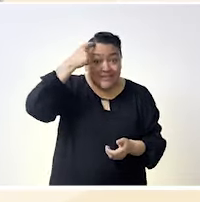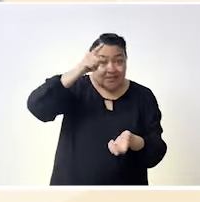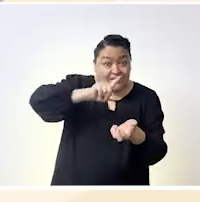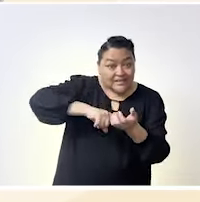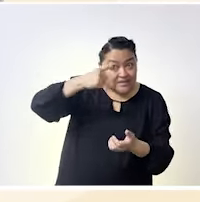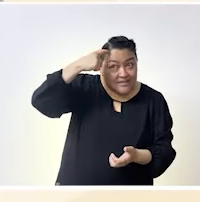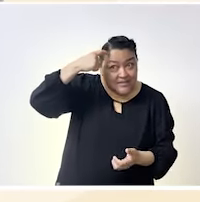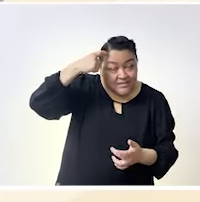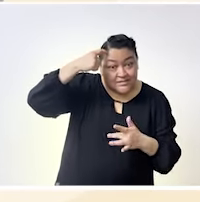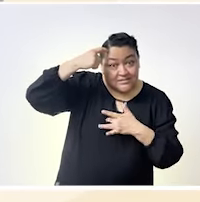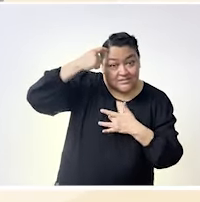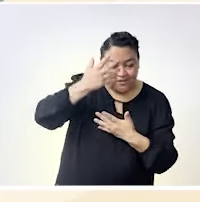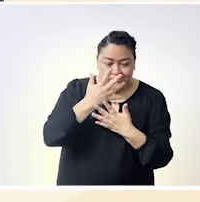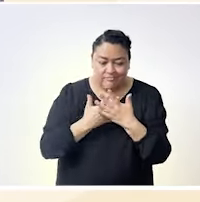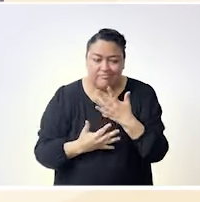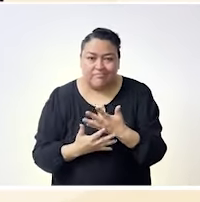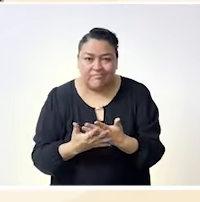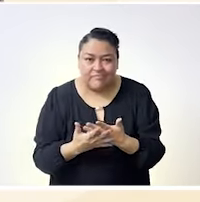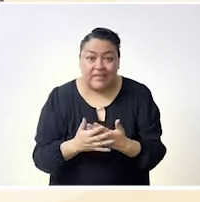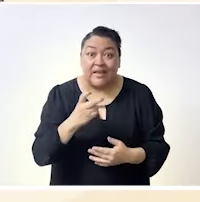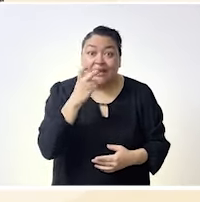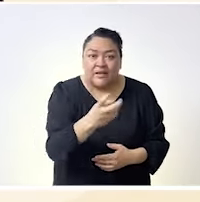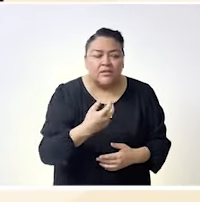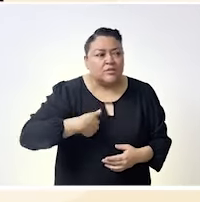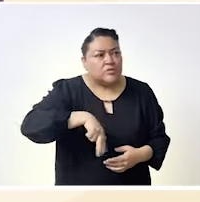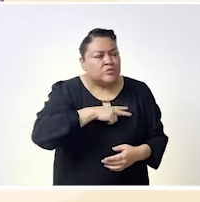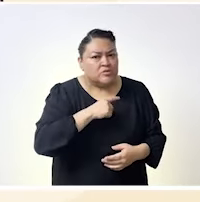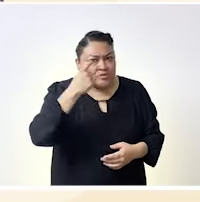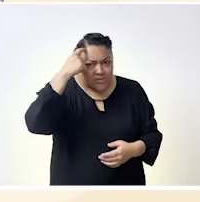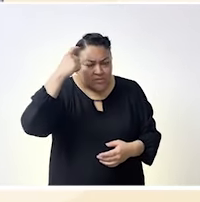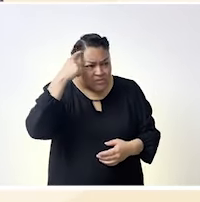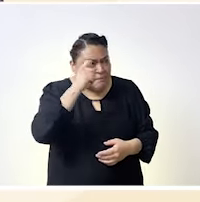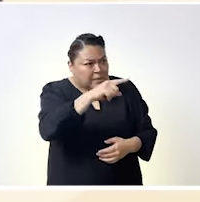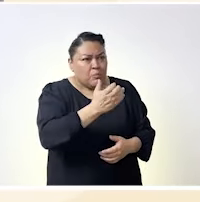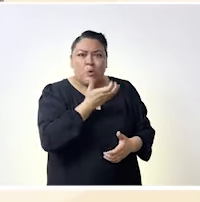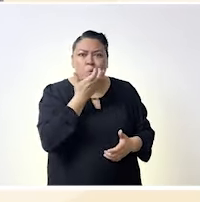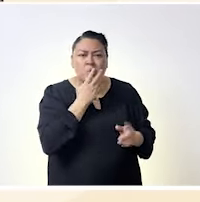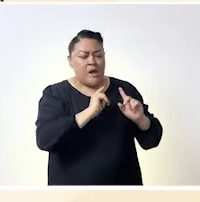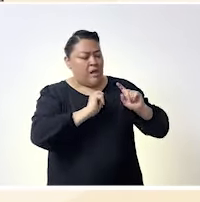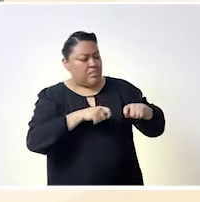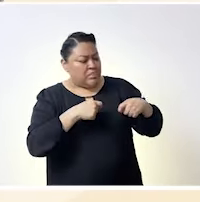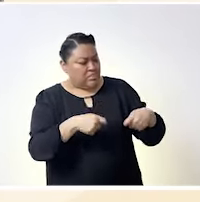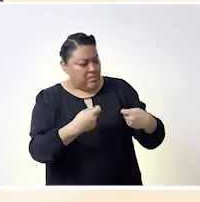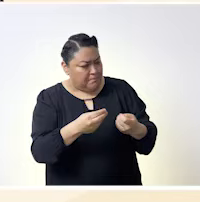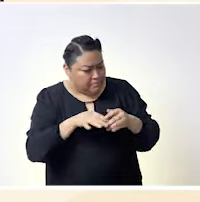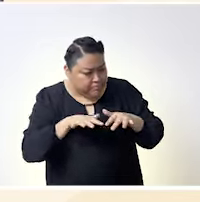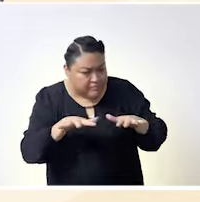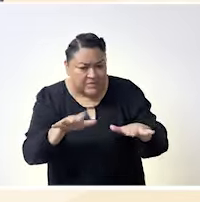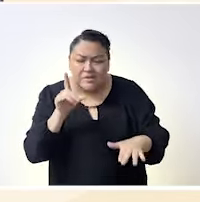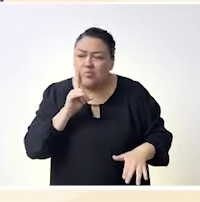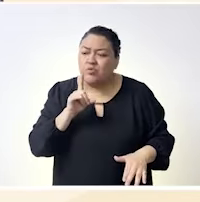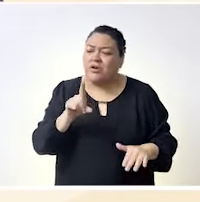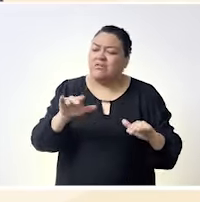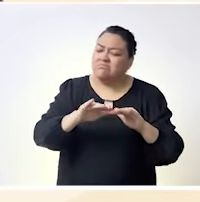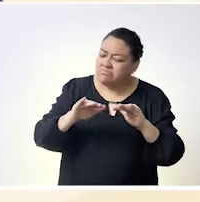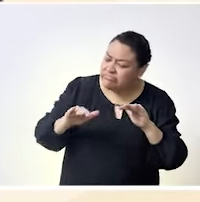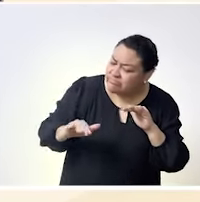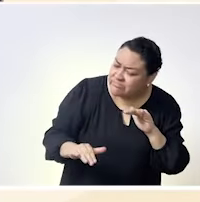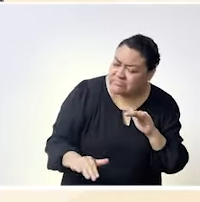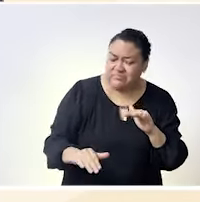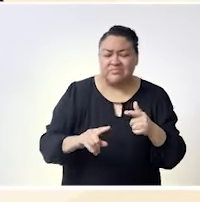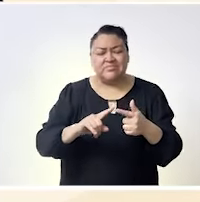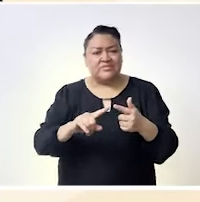somos eso ideas y entonces pues bueno no más esta construcción que nos ha presentado como